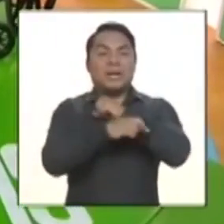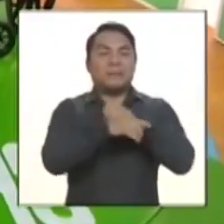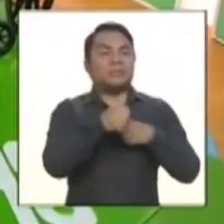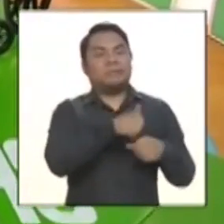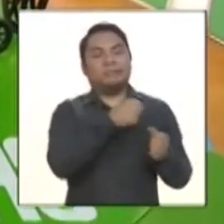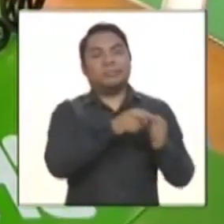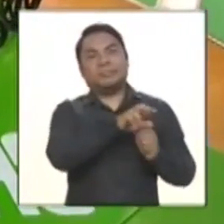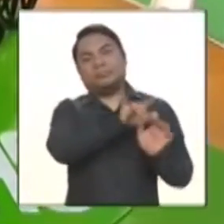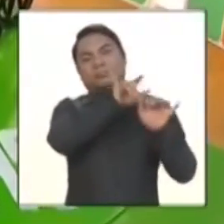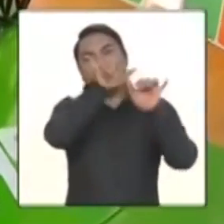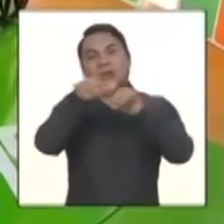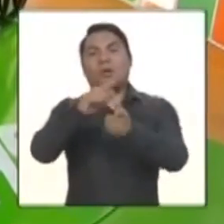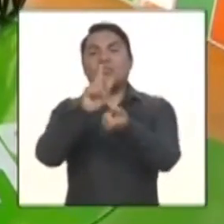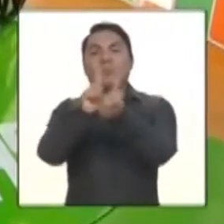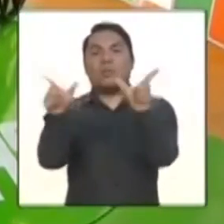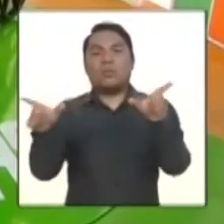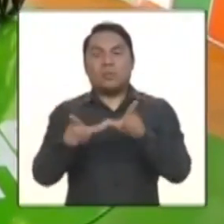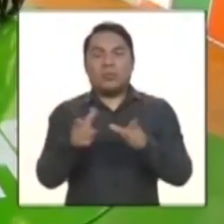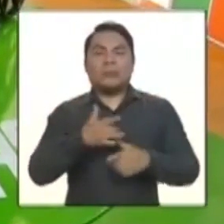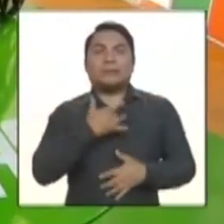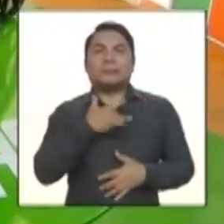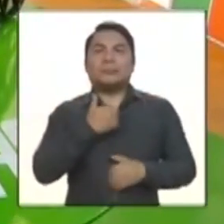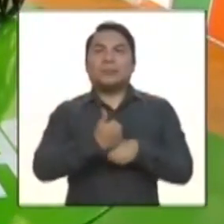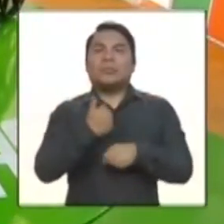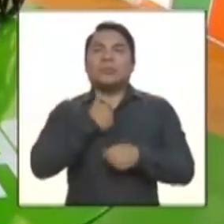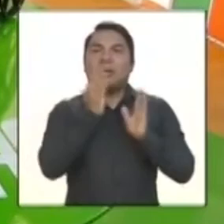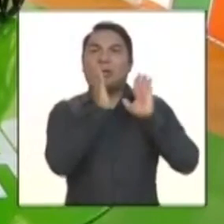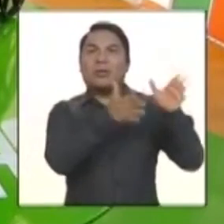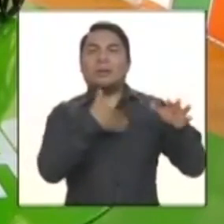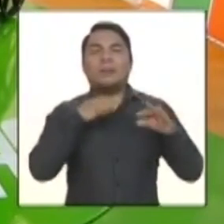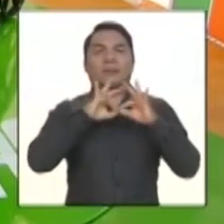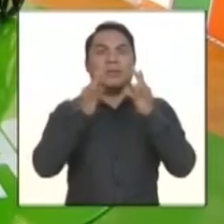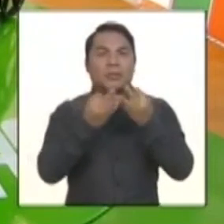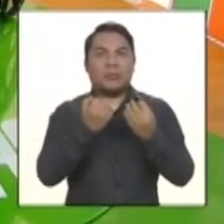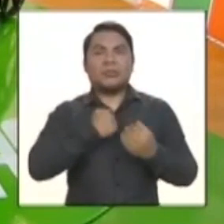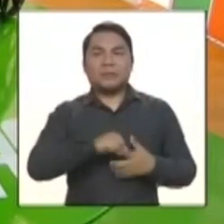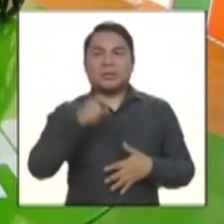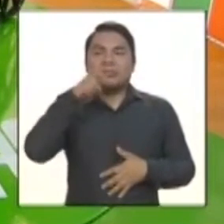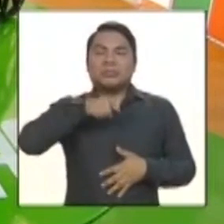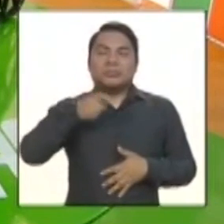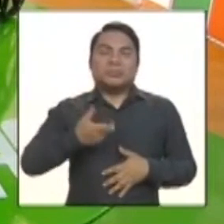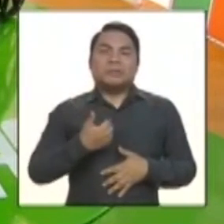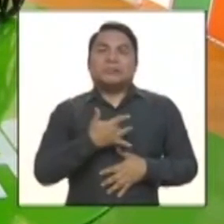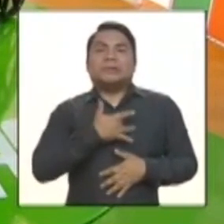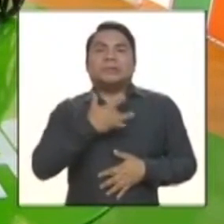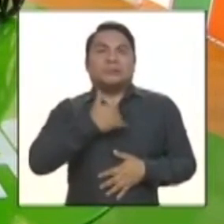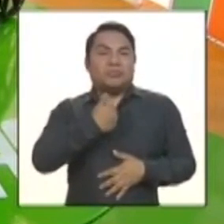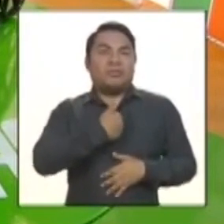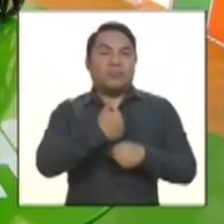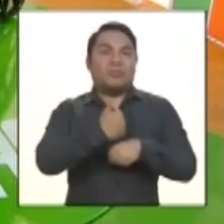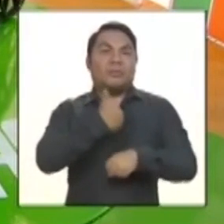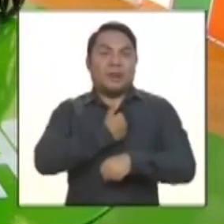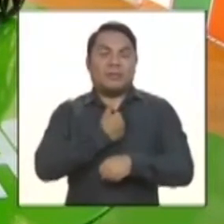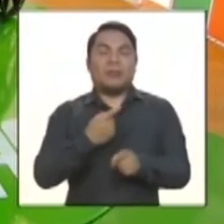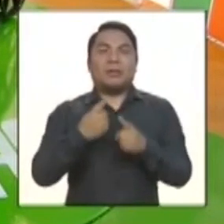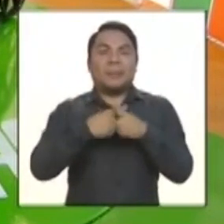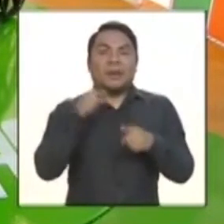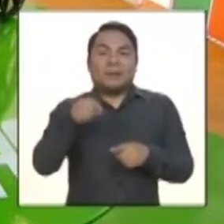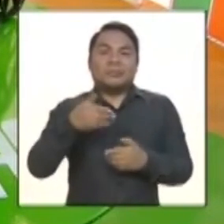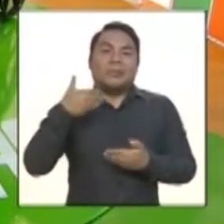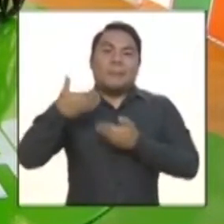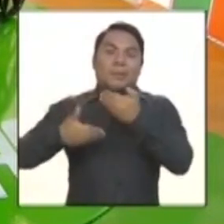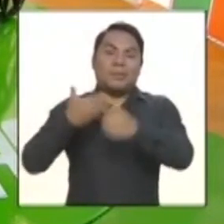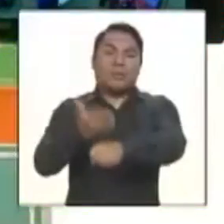por su entorno, por la familia, por los hijos, ¿no? Por las necesidades. Y muchas veces en ese proceso que no es tan fácil porque